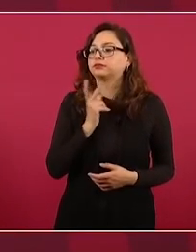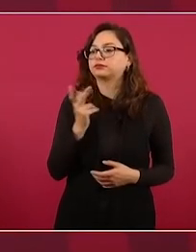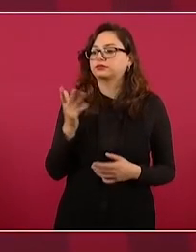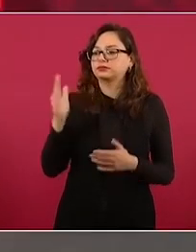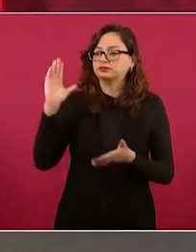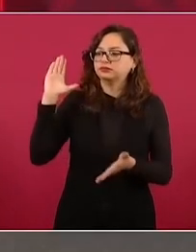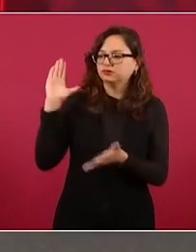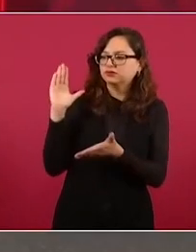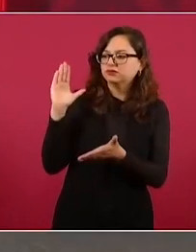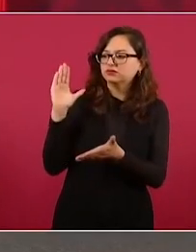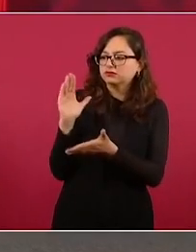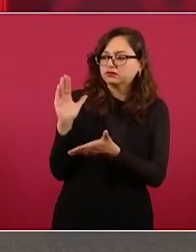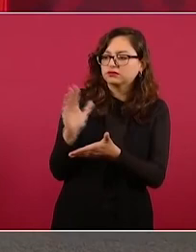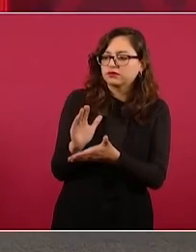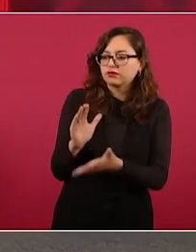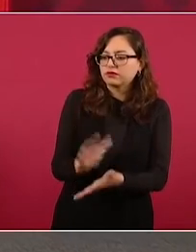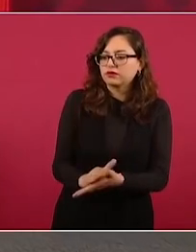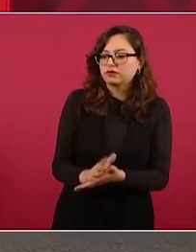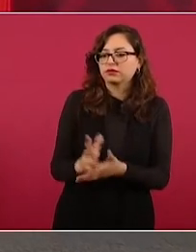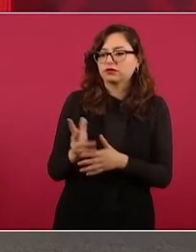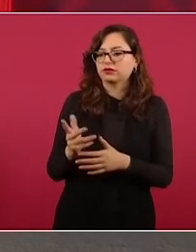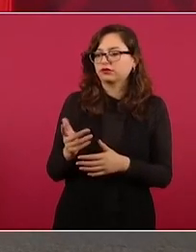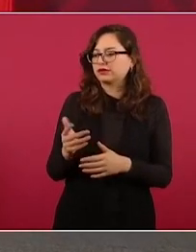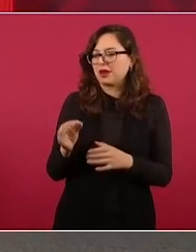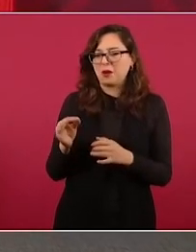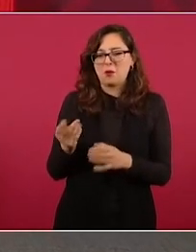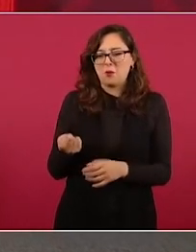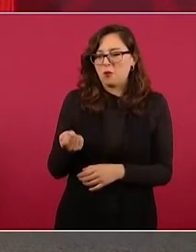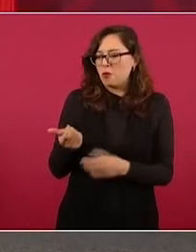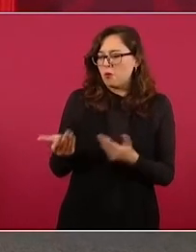para nuestro consumo interno.